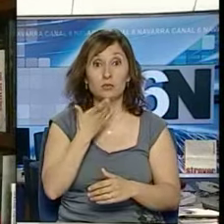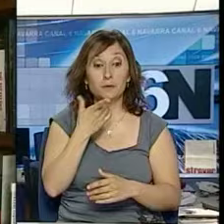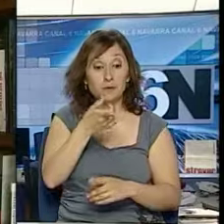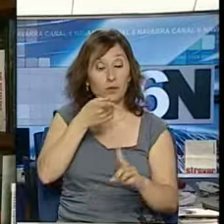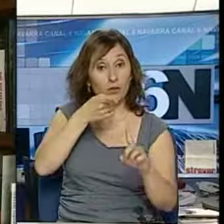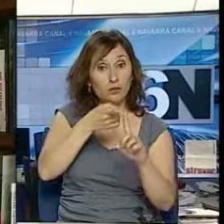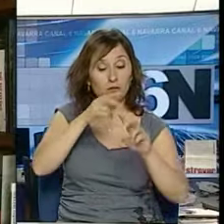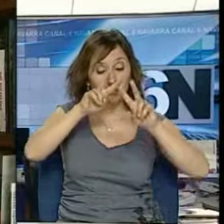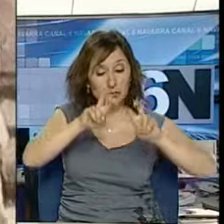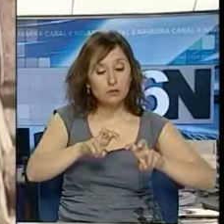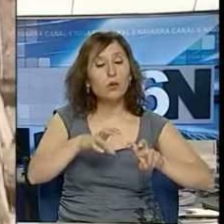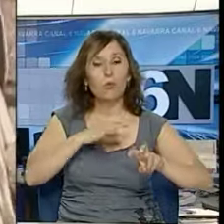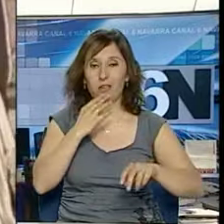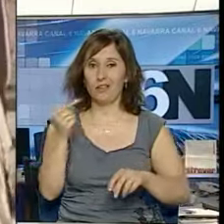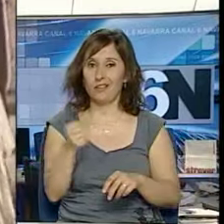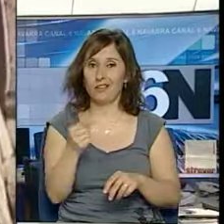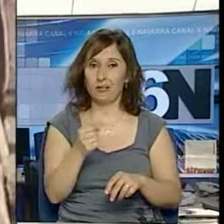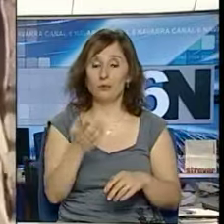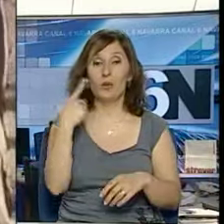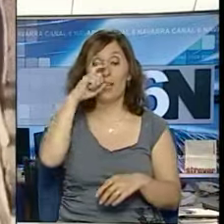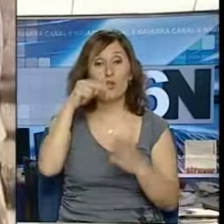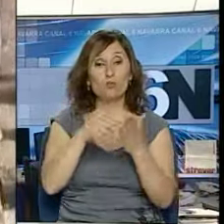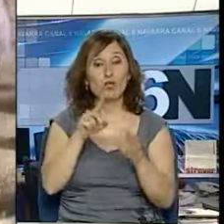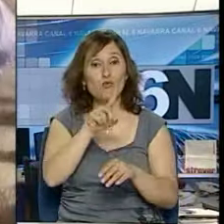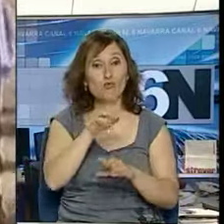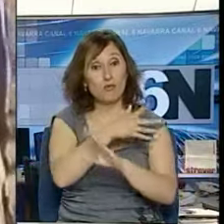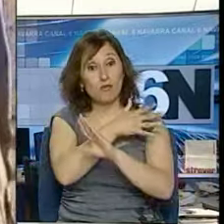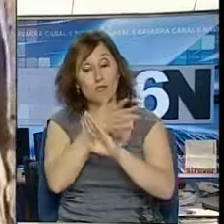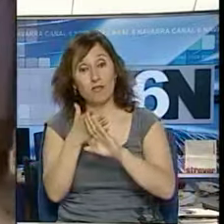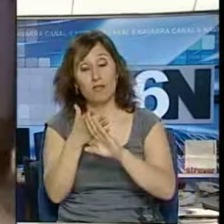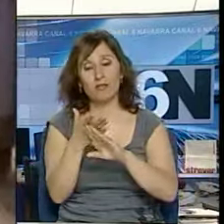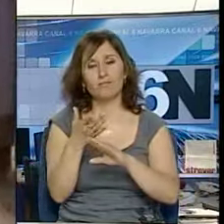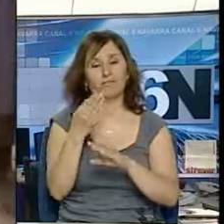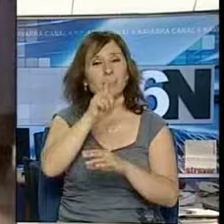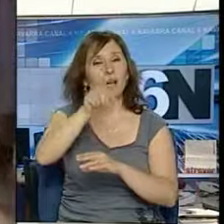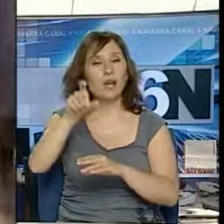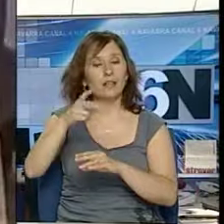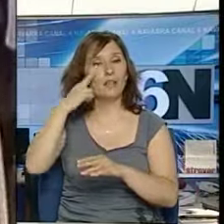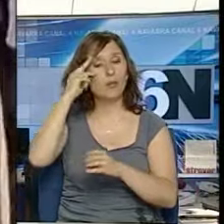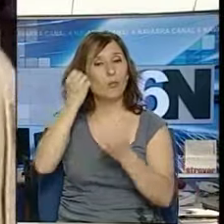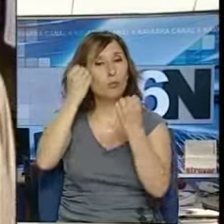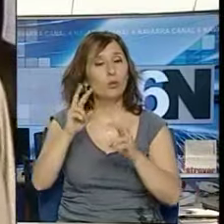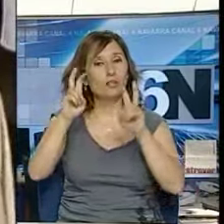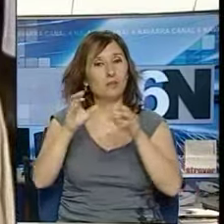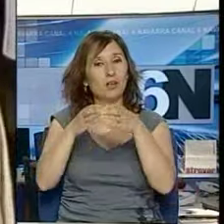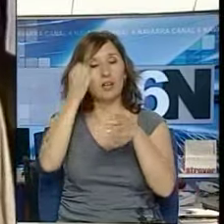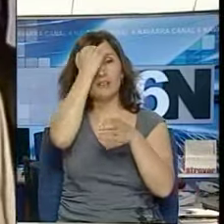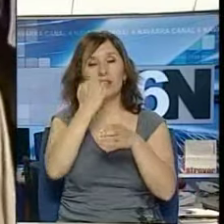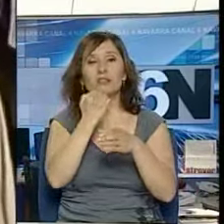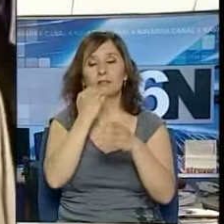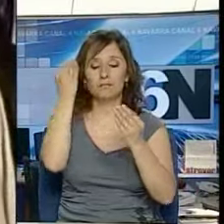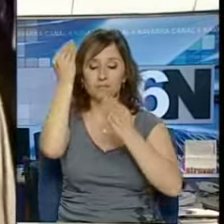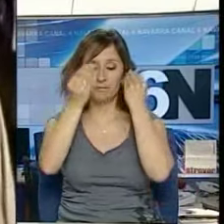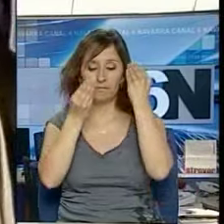tener una serie de efectos negativos. Desde finales de 2001 y hasta hace dos días, la pregunta esencial que se planteaba a cualquier experto en terrorismo